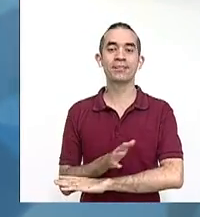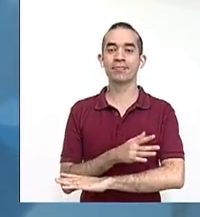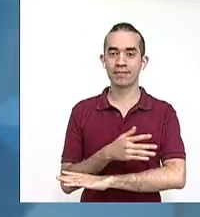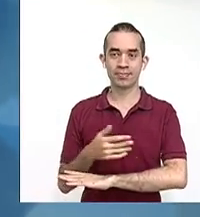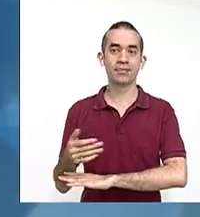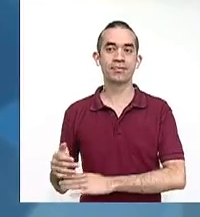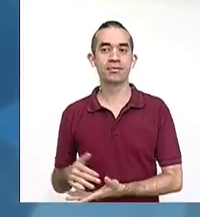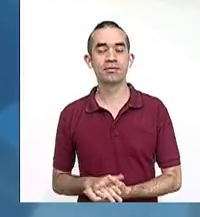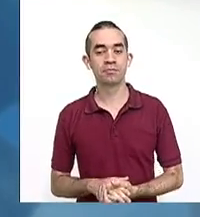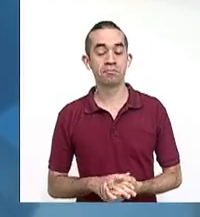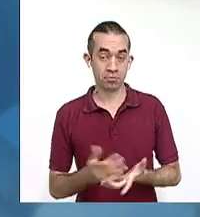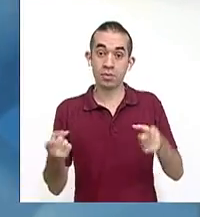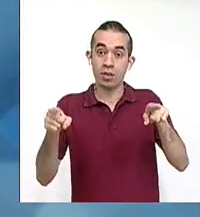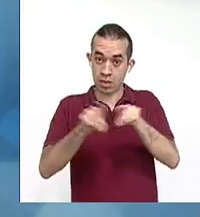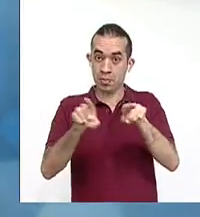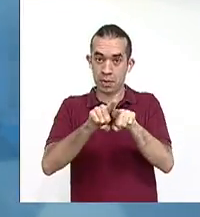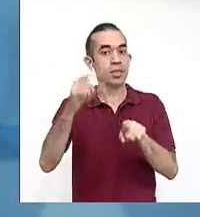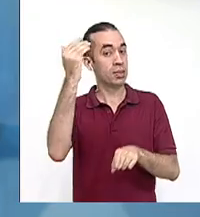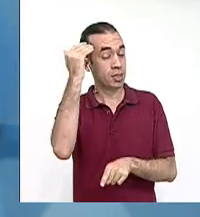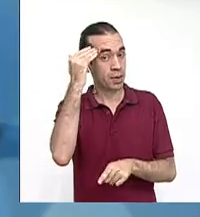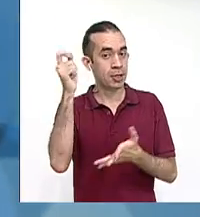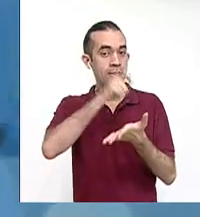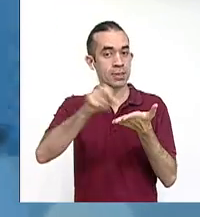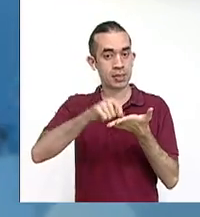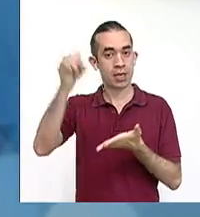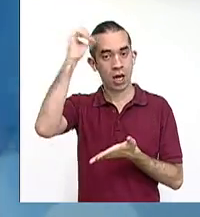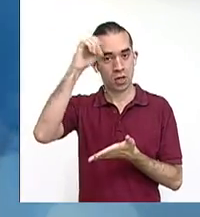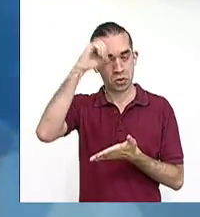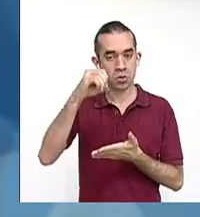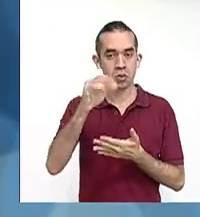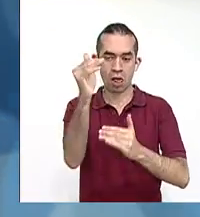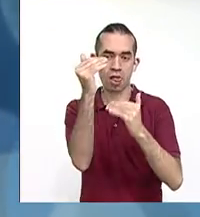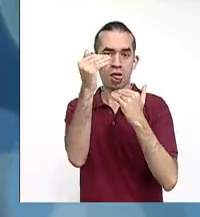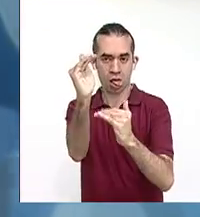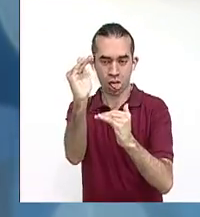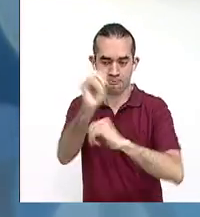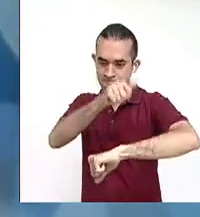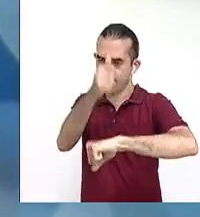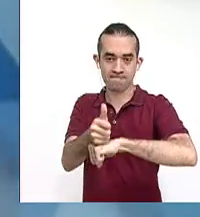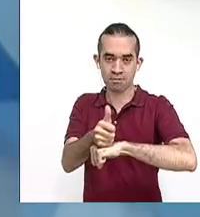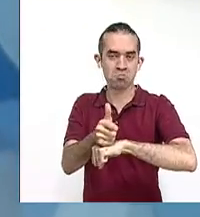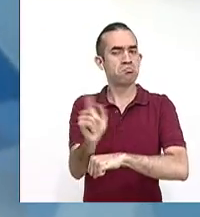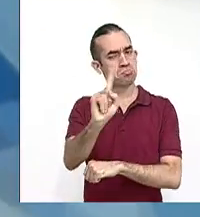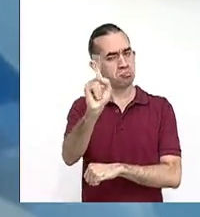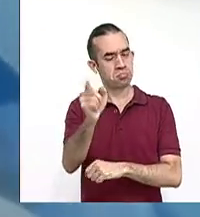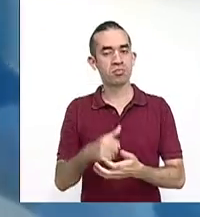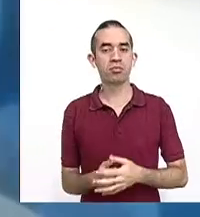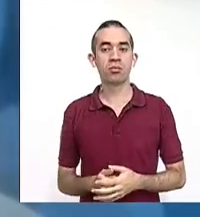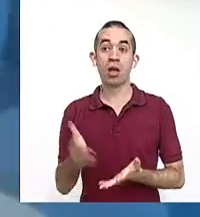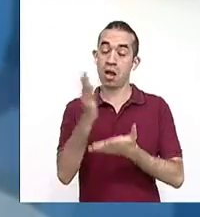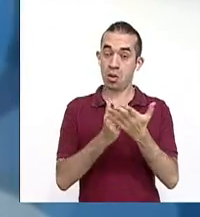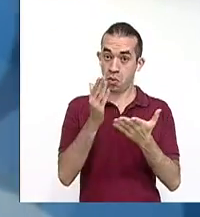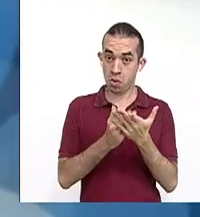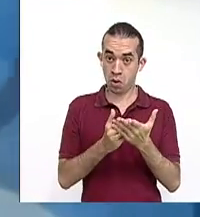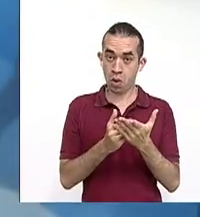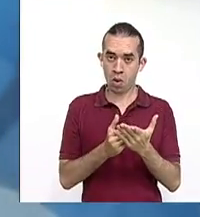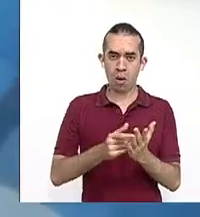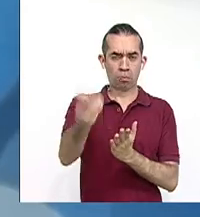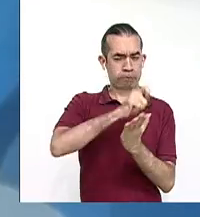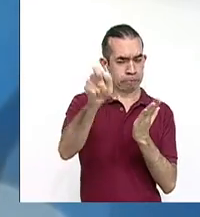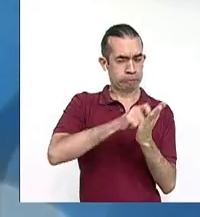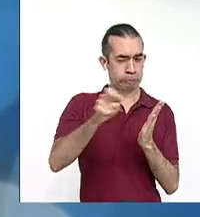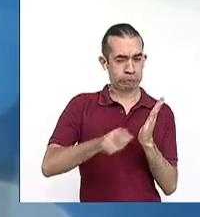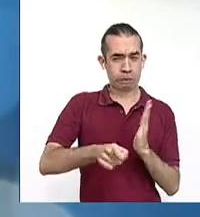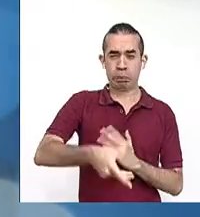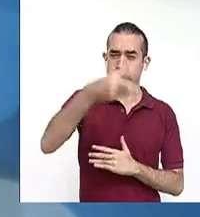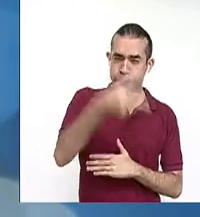Además, el texto ensayístico no tiene una extensión determinada, existen textos muy amplios,